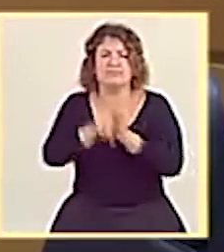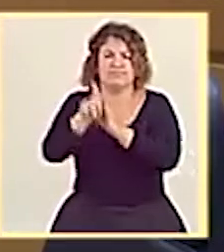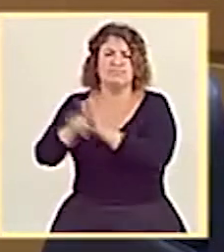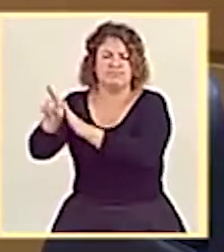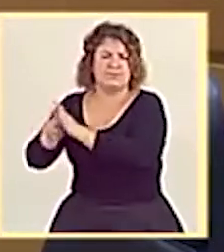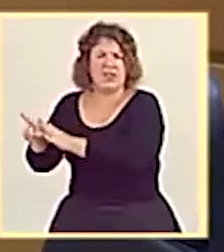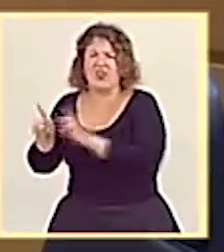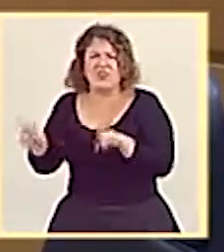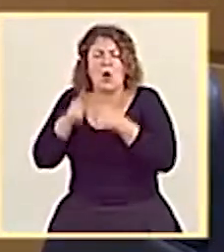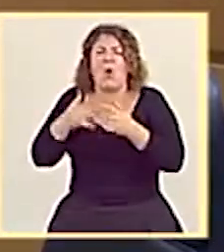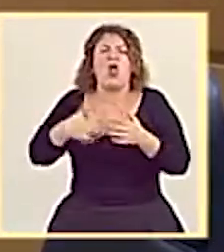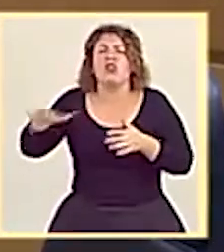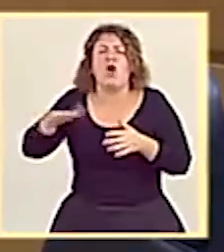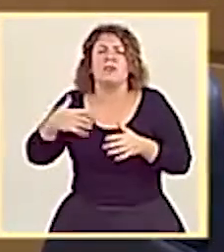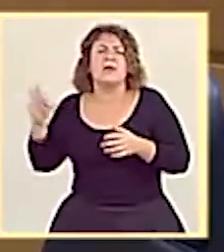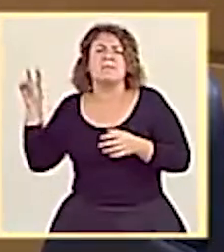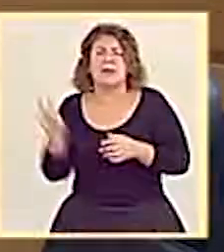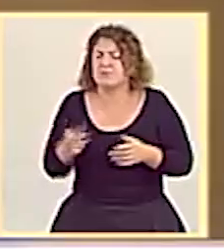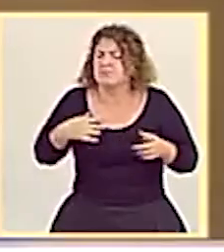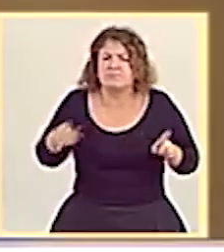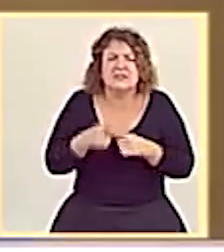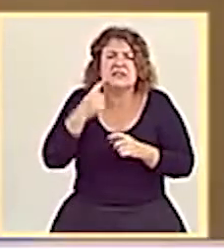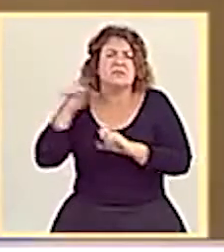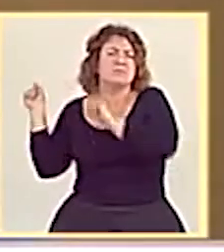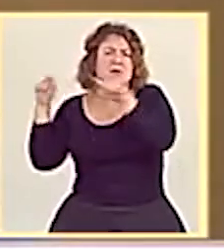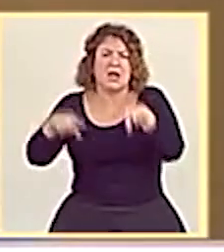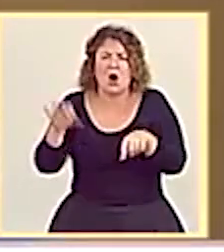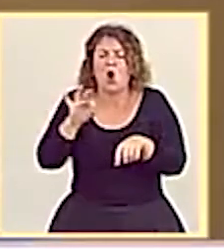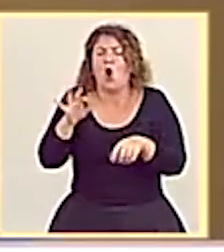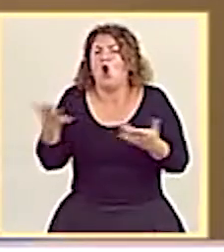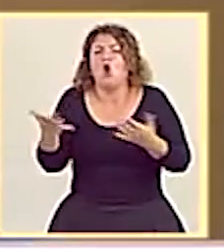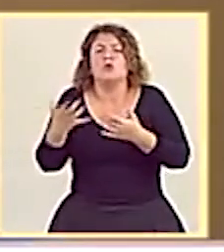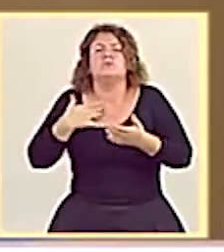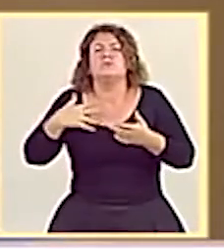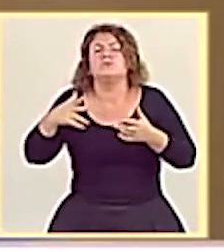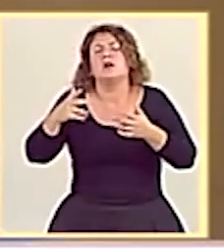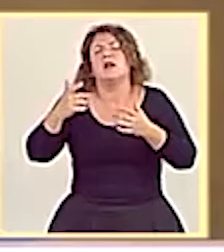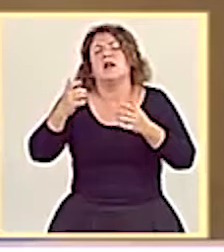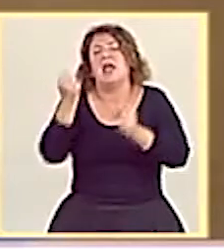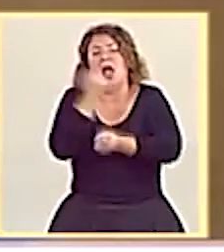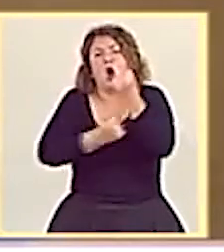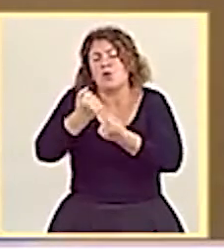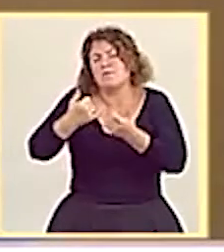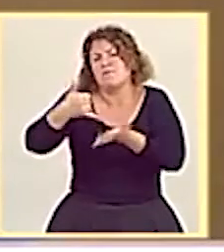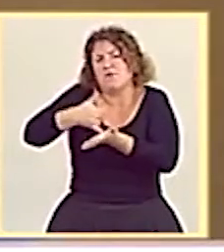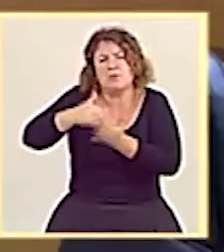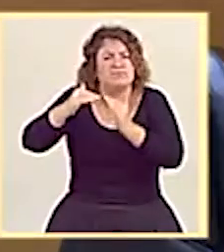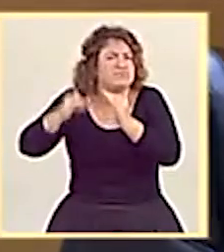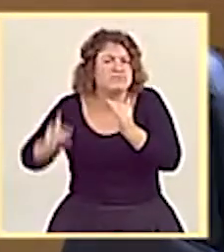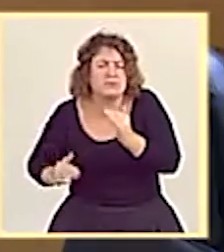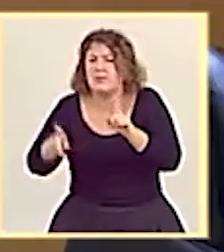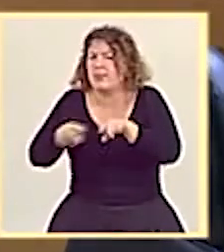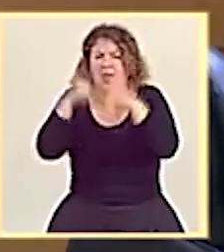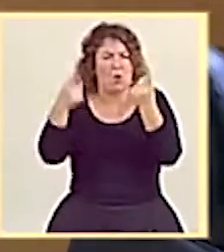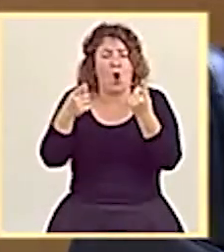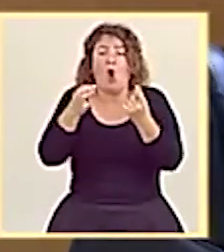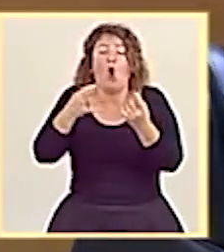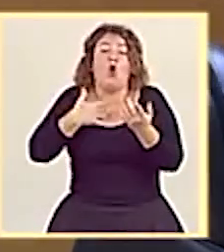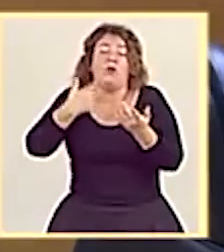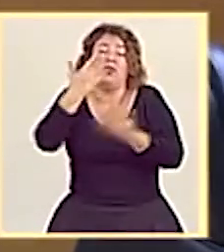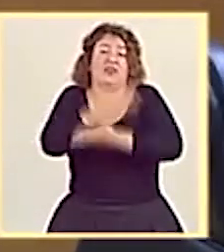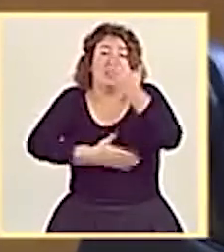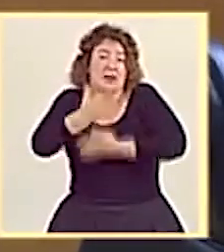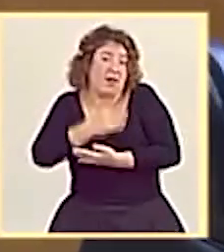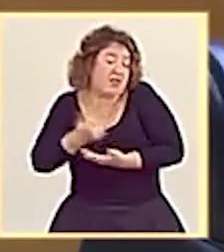condiciones de origen, sean estas migrantes, sea de extracción socioeconómica la que sea, o sea, de diversidad funcional. Y para